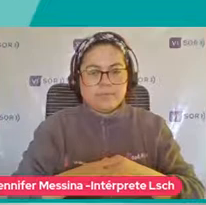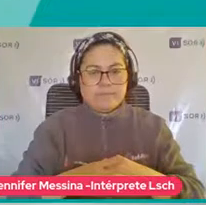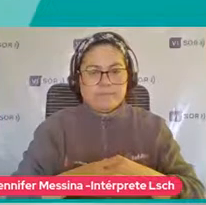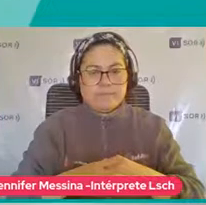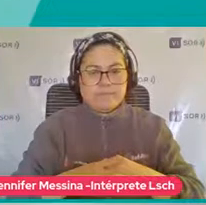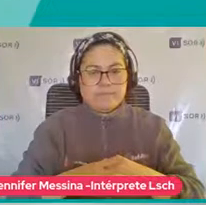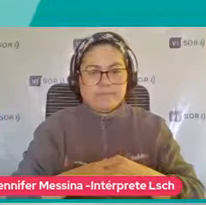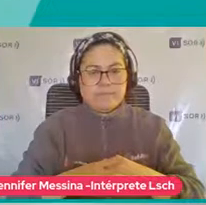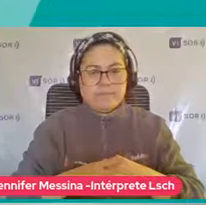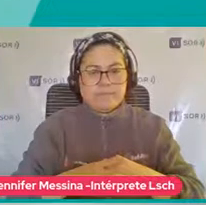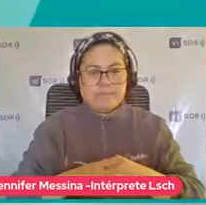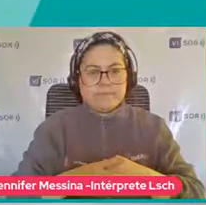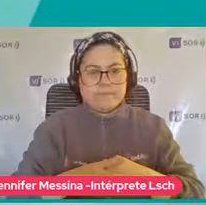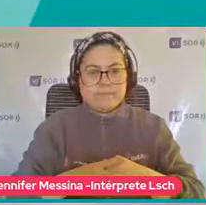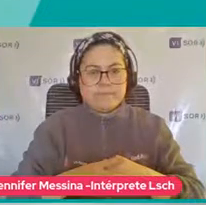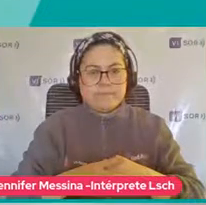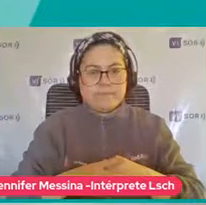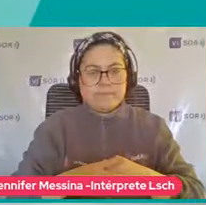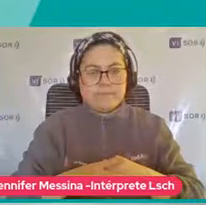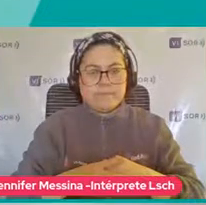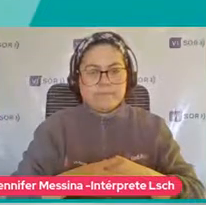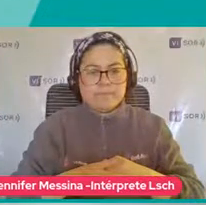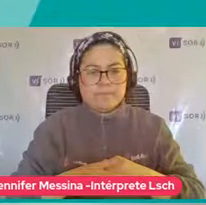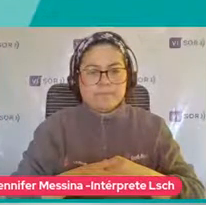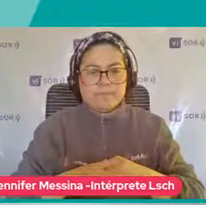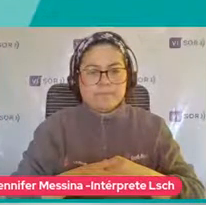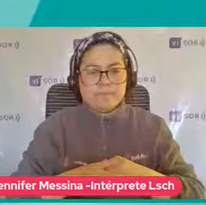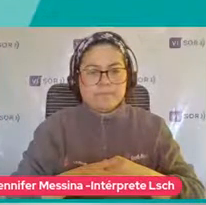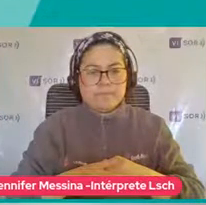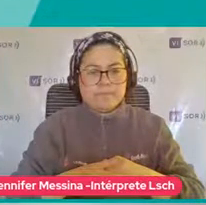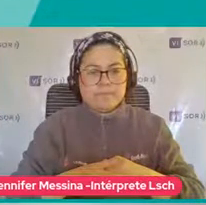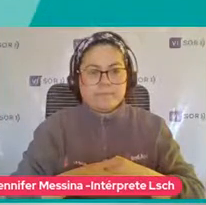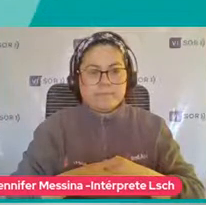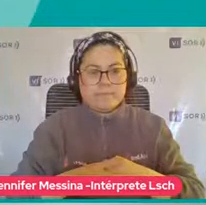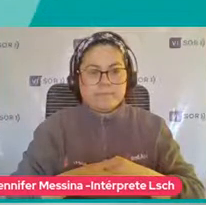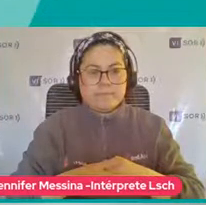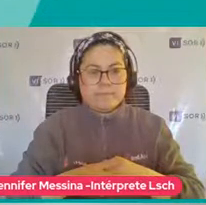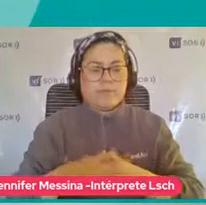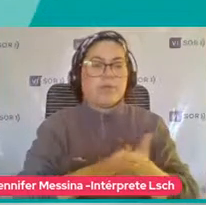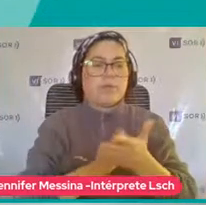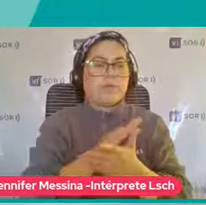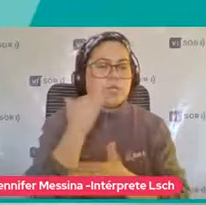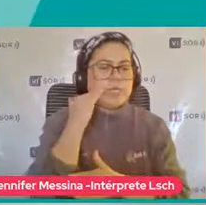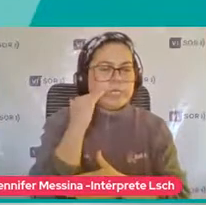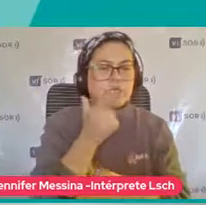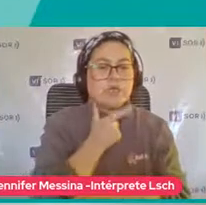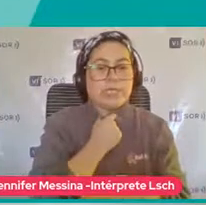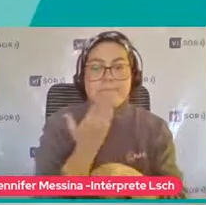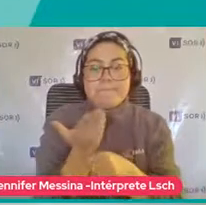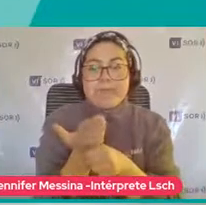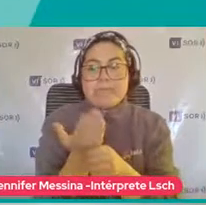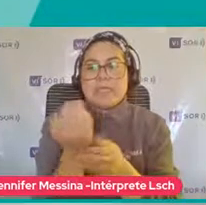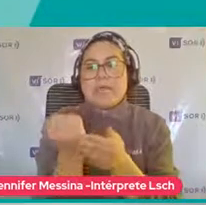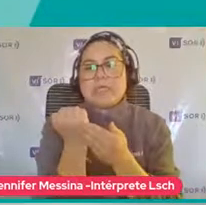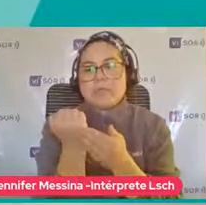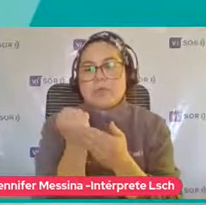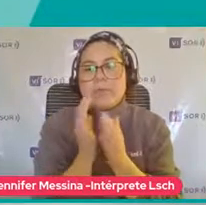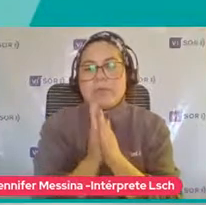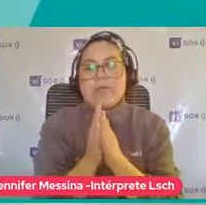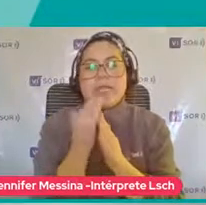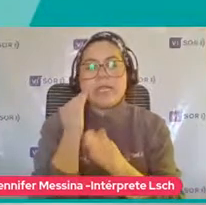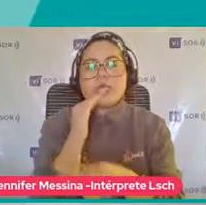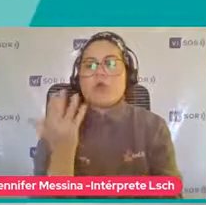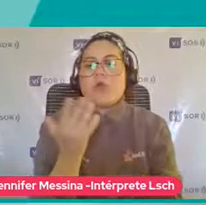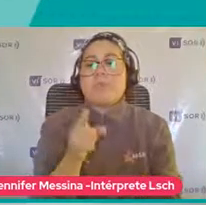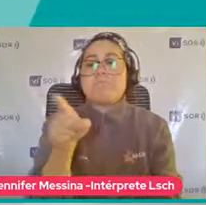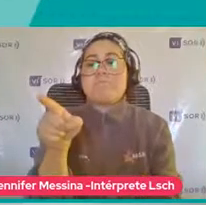mundo Dice Apunta con el dedo Cuando quiere pedir ayuda O pedir algo ¿Por qué? Porque normalmente Pasa que Los